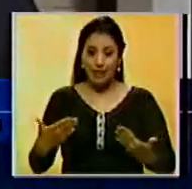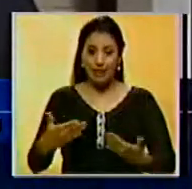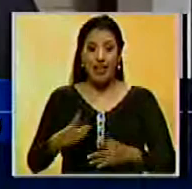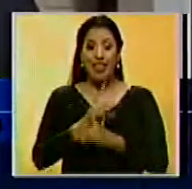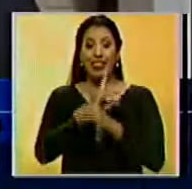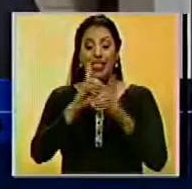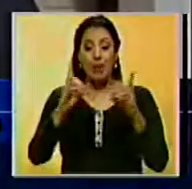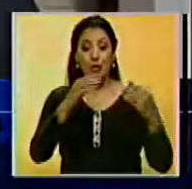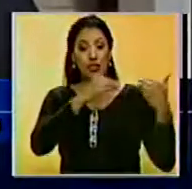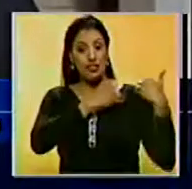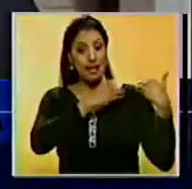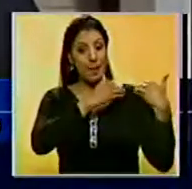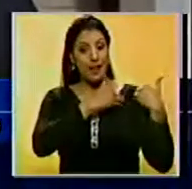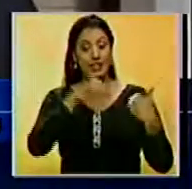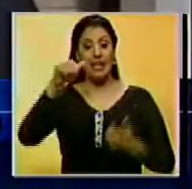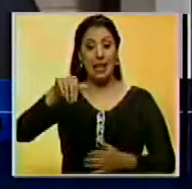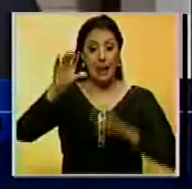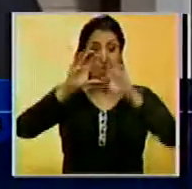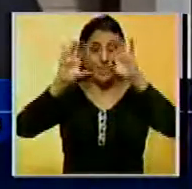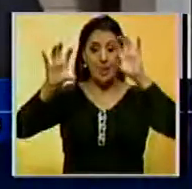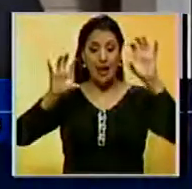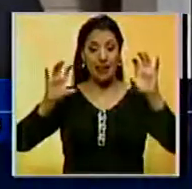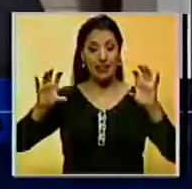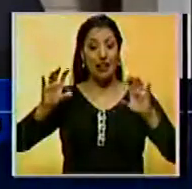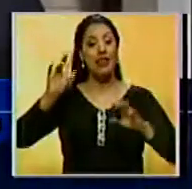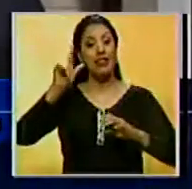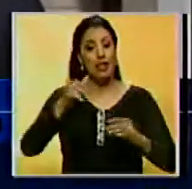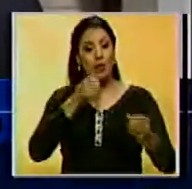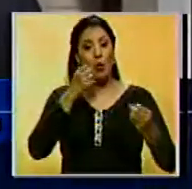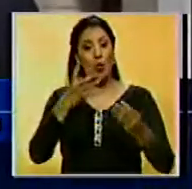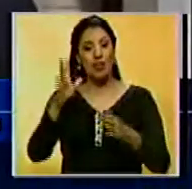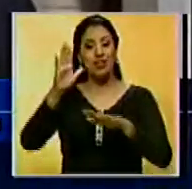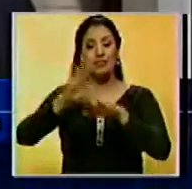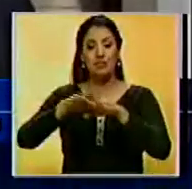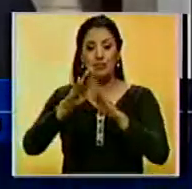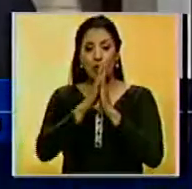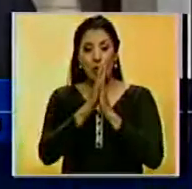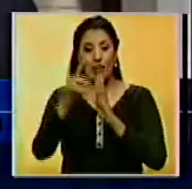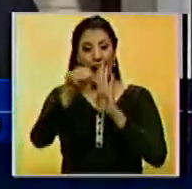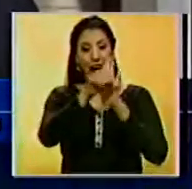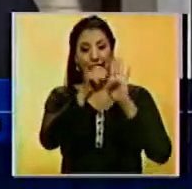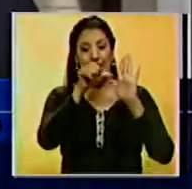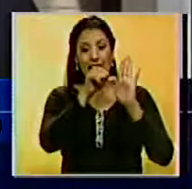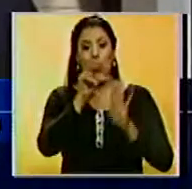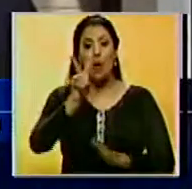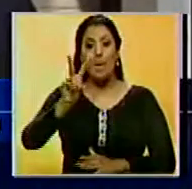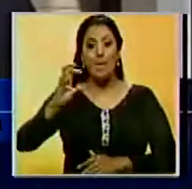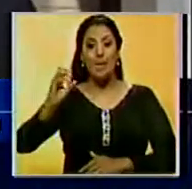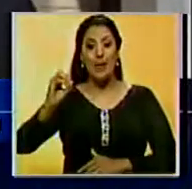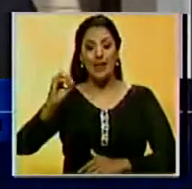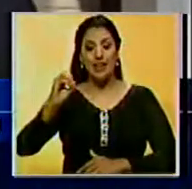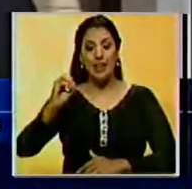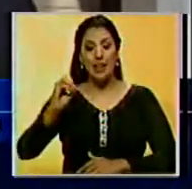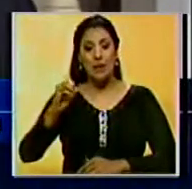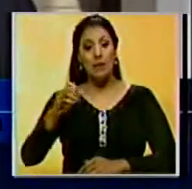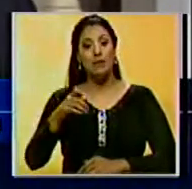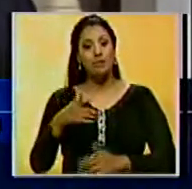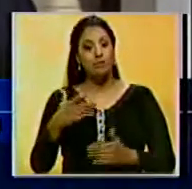la democracia representativa en nuestros países y apelando a la invocación del artículo 20 de la Carta, sírvase